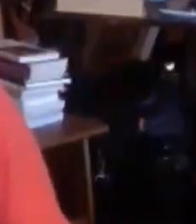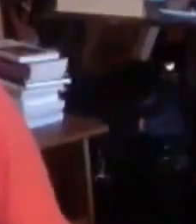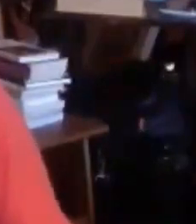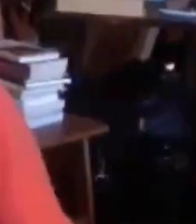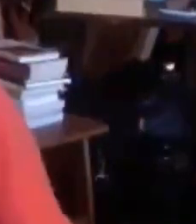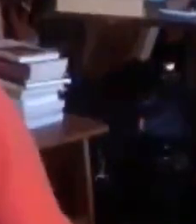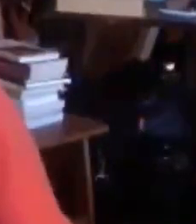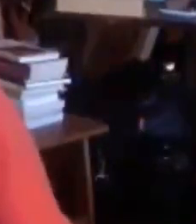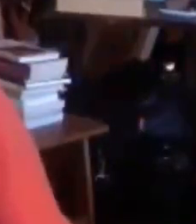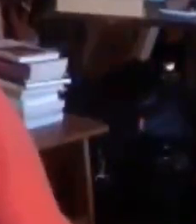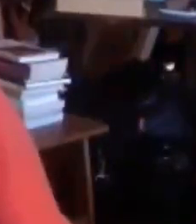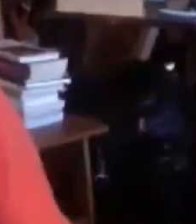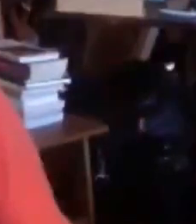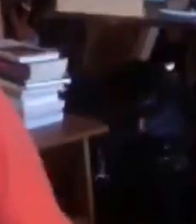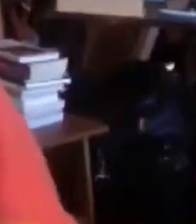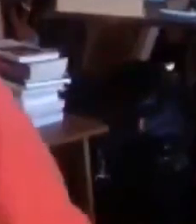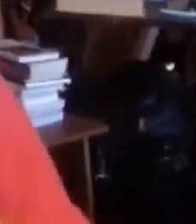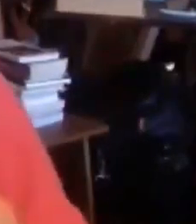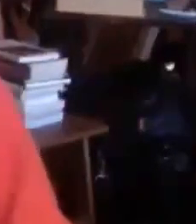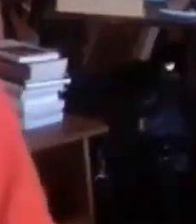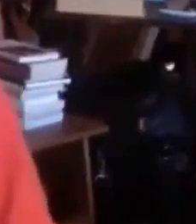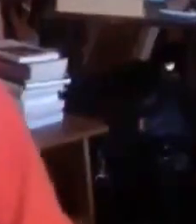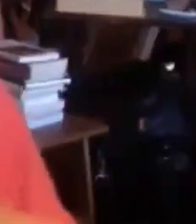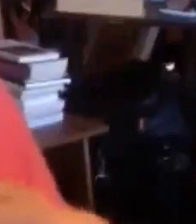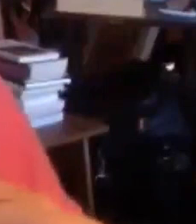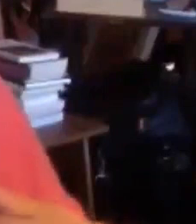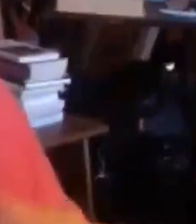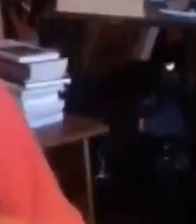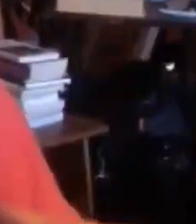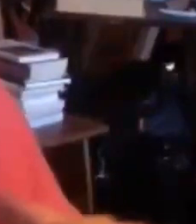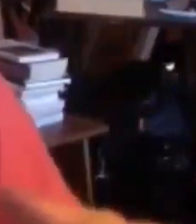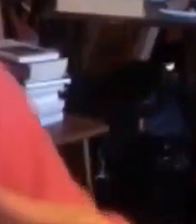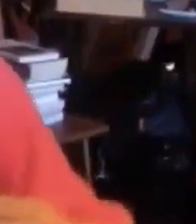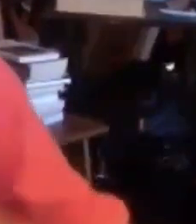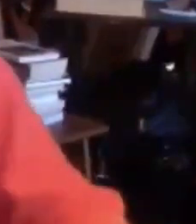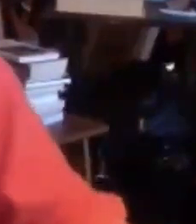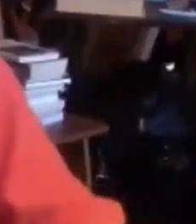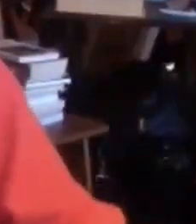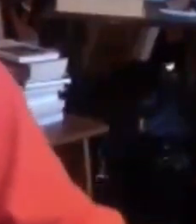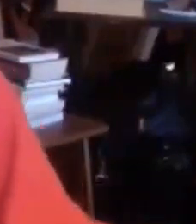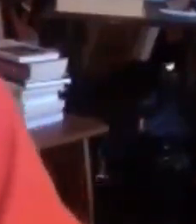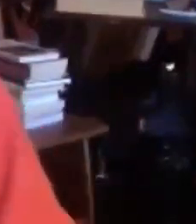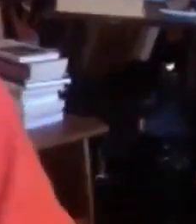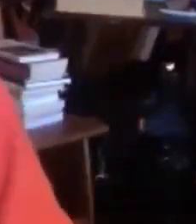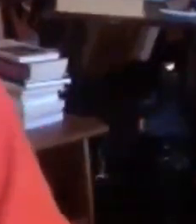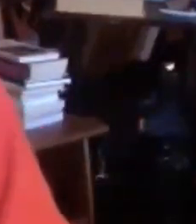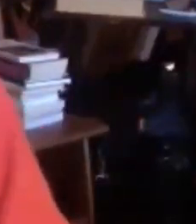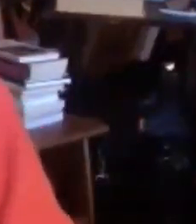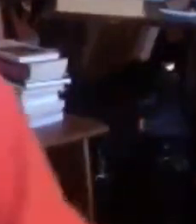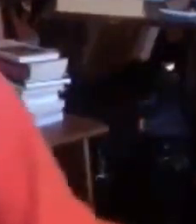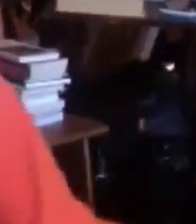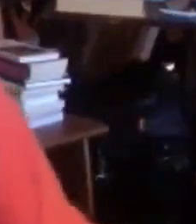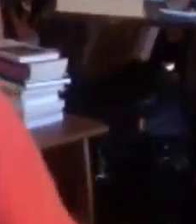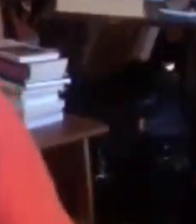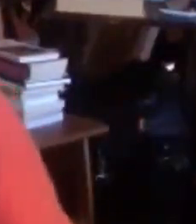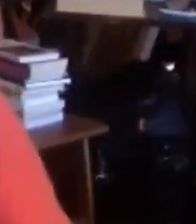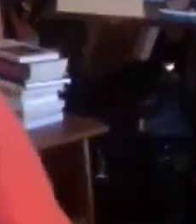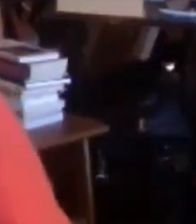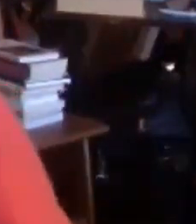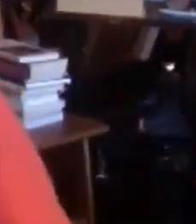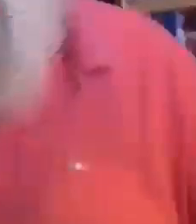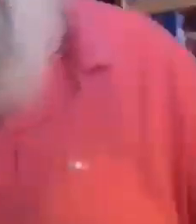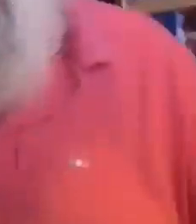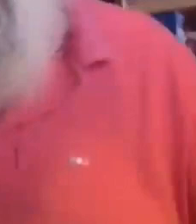está ahí está en mí también estamos ligados y hay que establecer un lazo de afectividad eso que nos